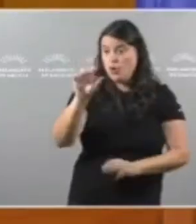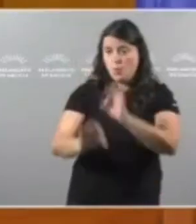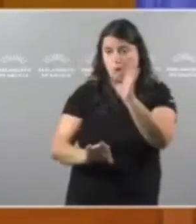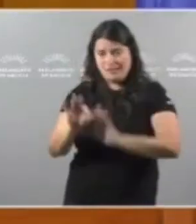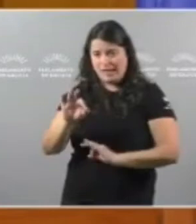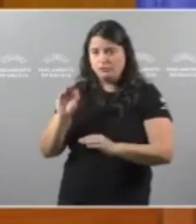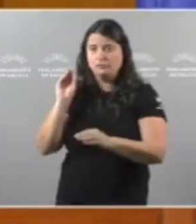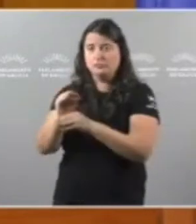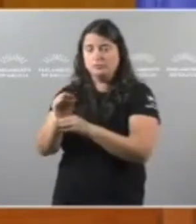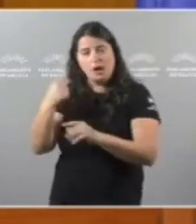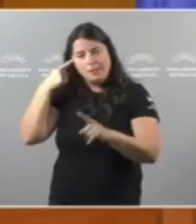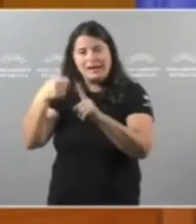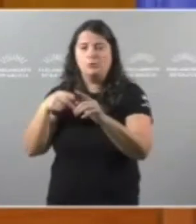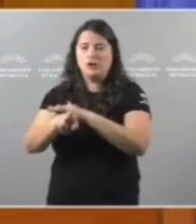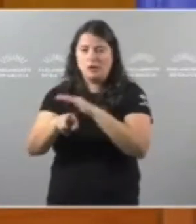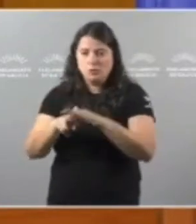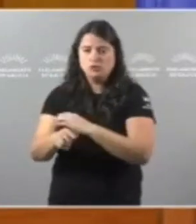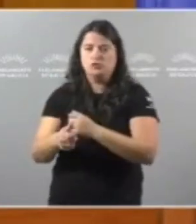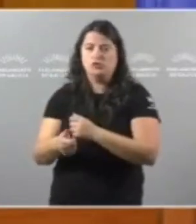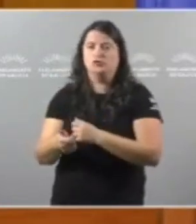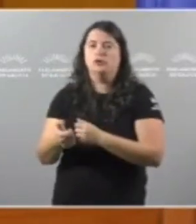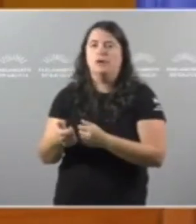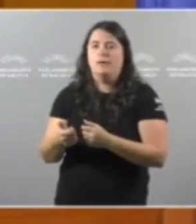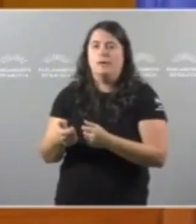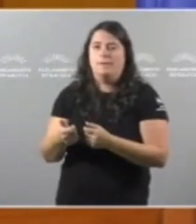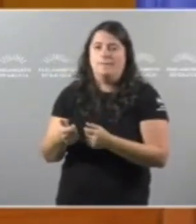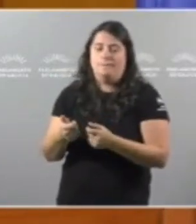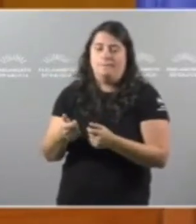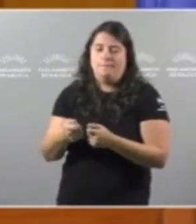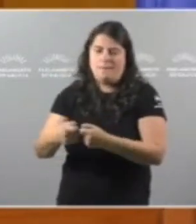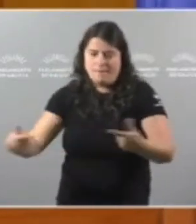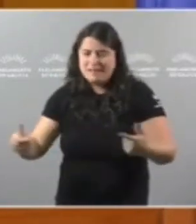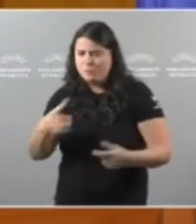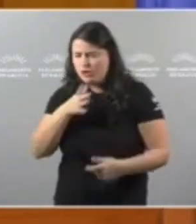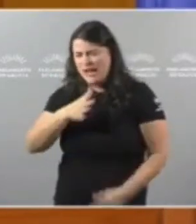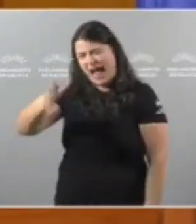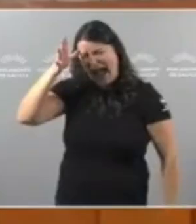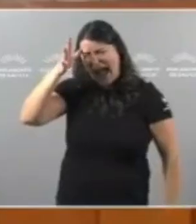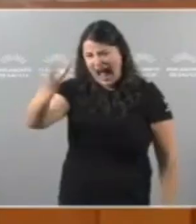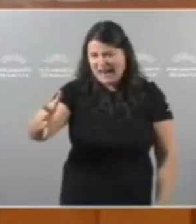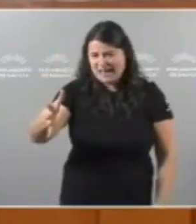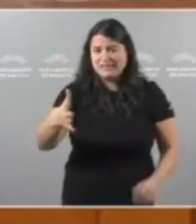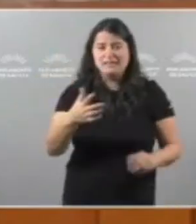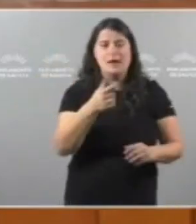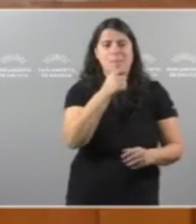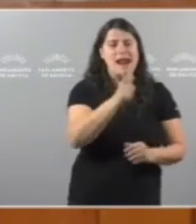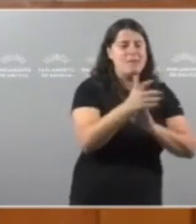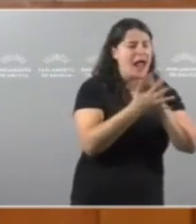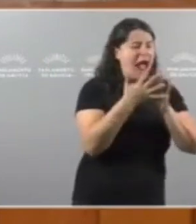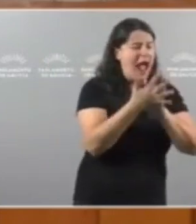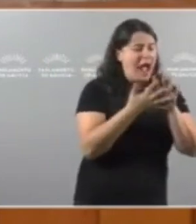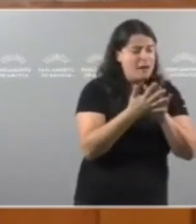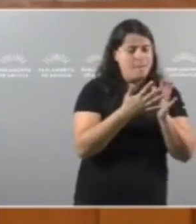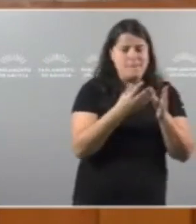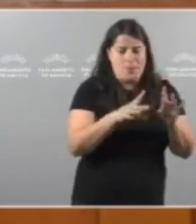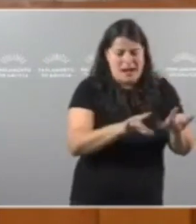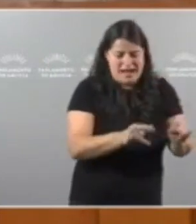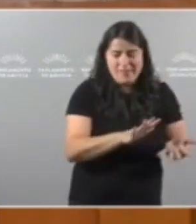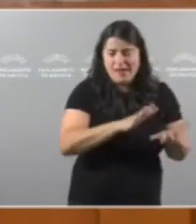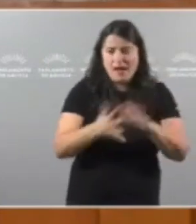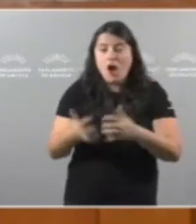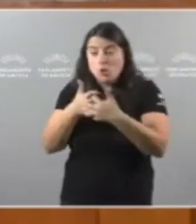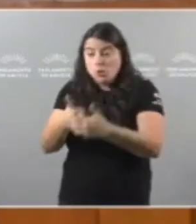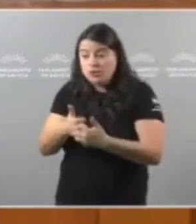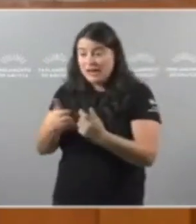haxa Mais medios E mais recursos Porque estamos Porque Fartos De palabras Valeiras Para loitar Contra a violencia De